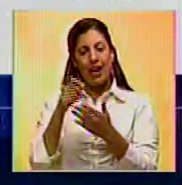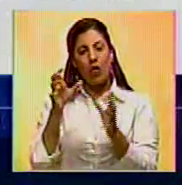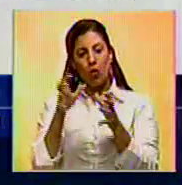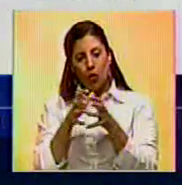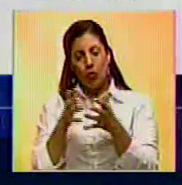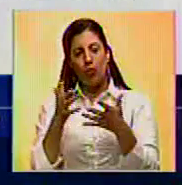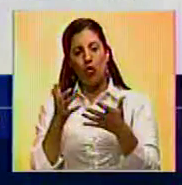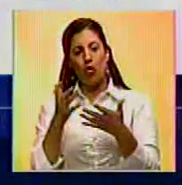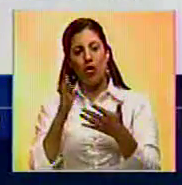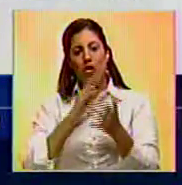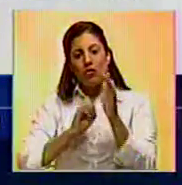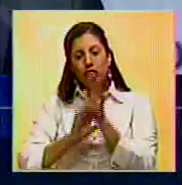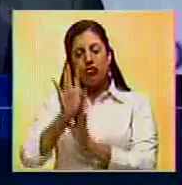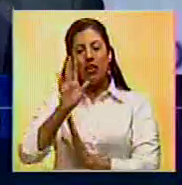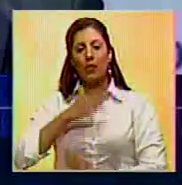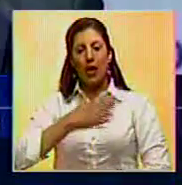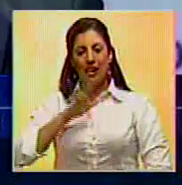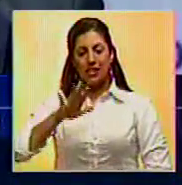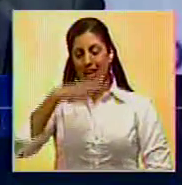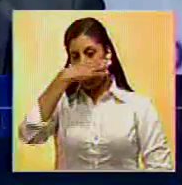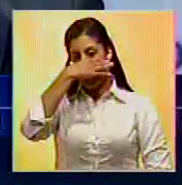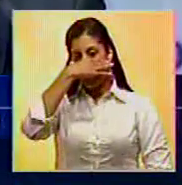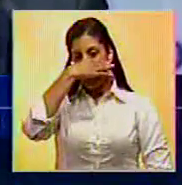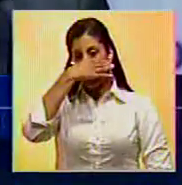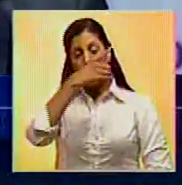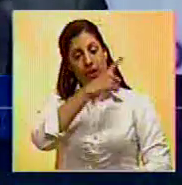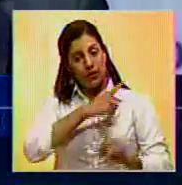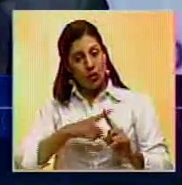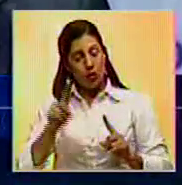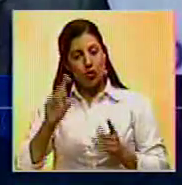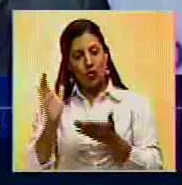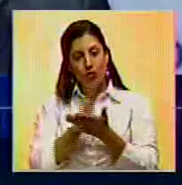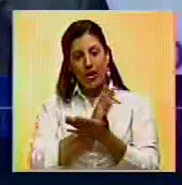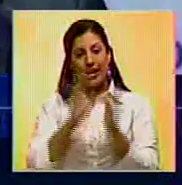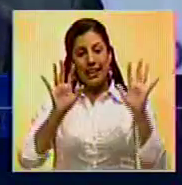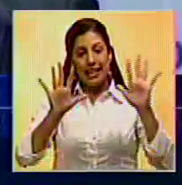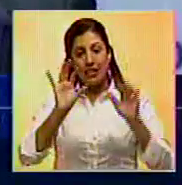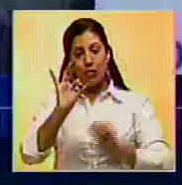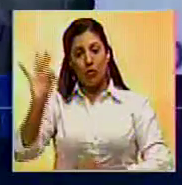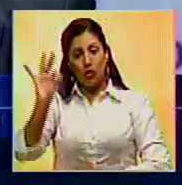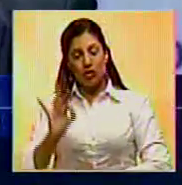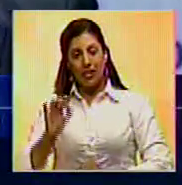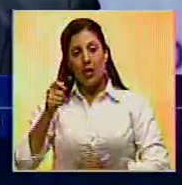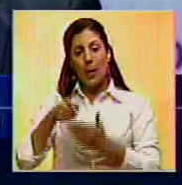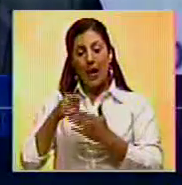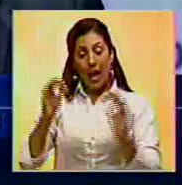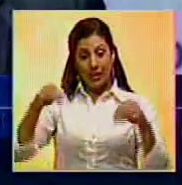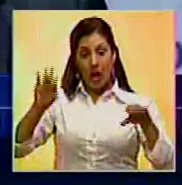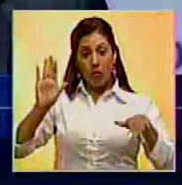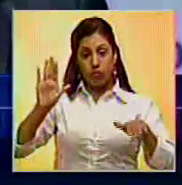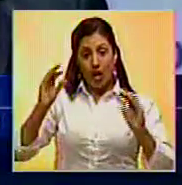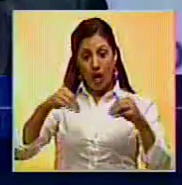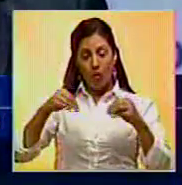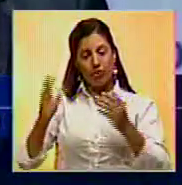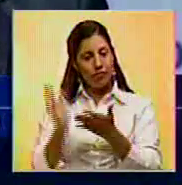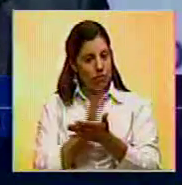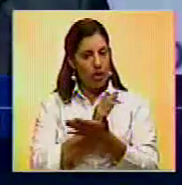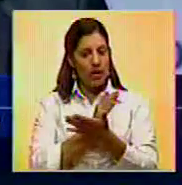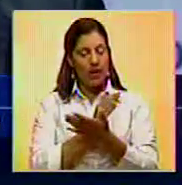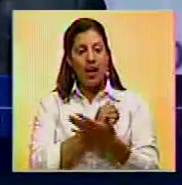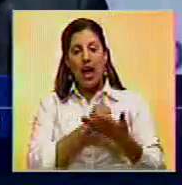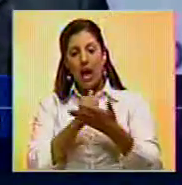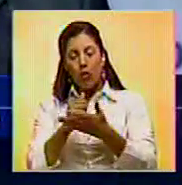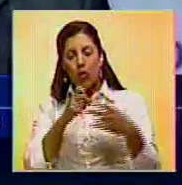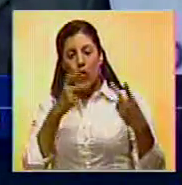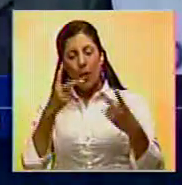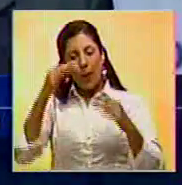partido que surja de las FARC y se eliminó el 10% que se había pactado antes en favor